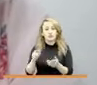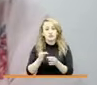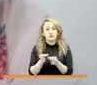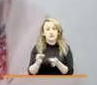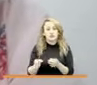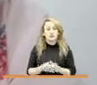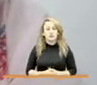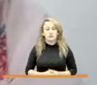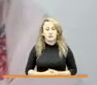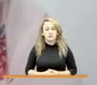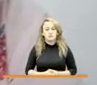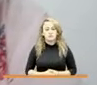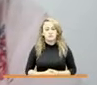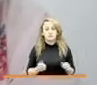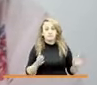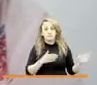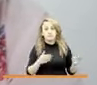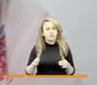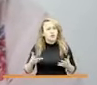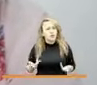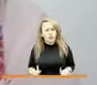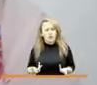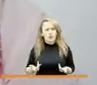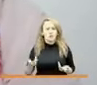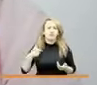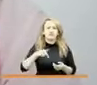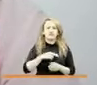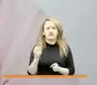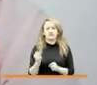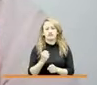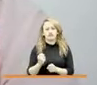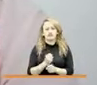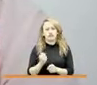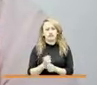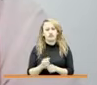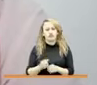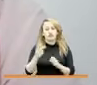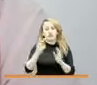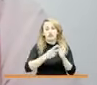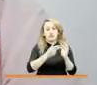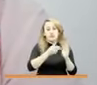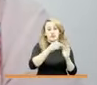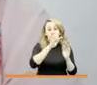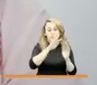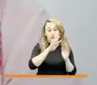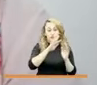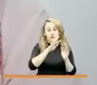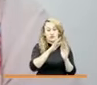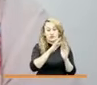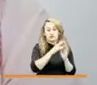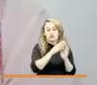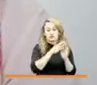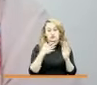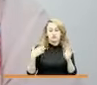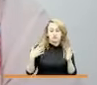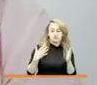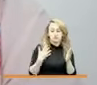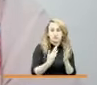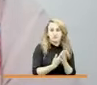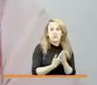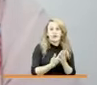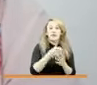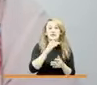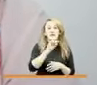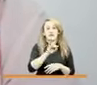este plan de retorno lo estamos trabajando desde el año 2014 35 iniciativas